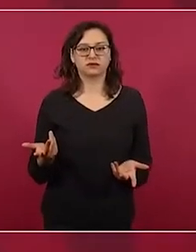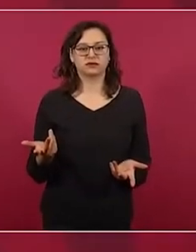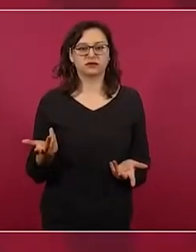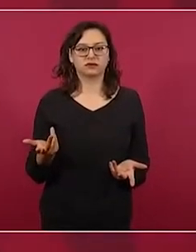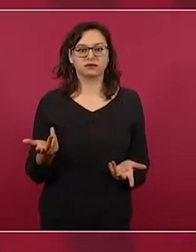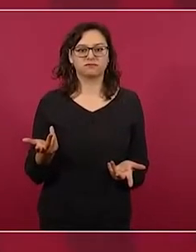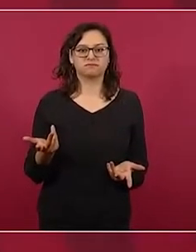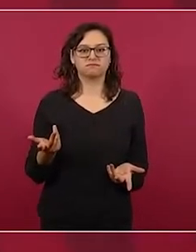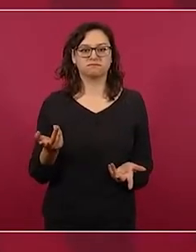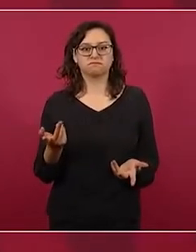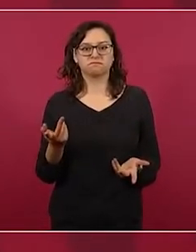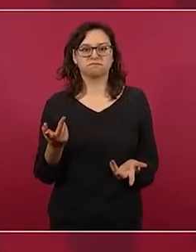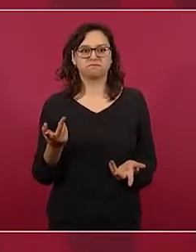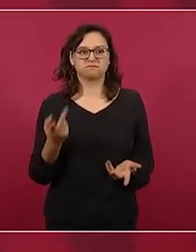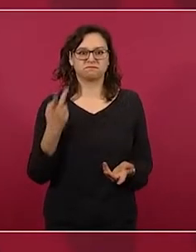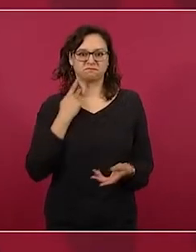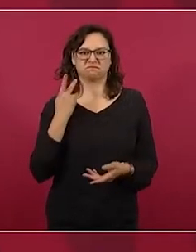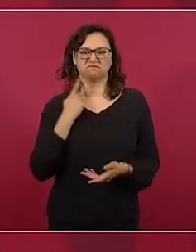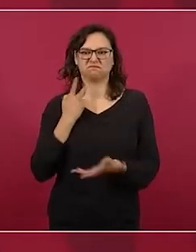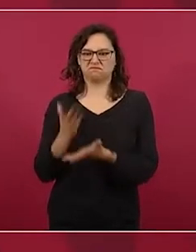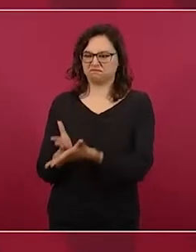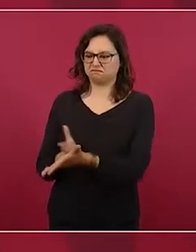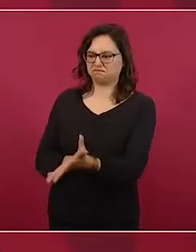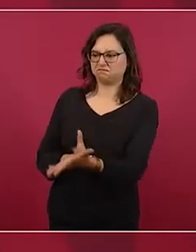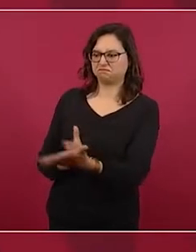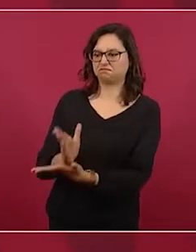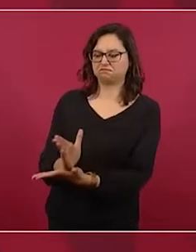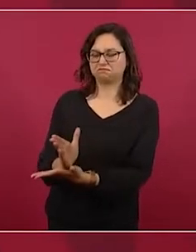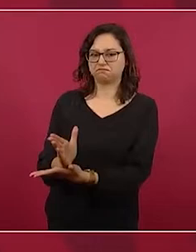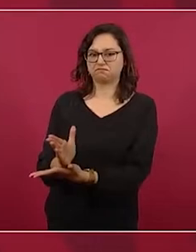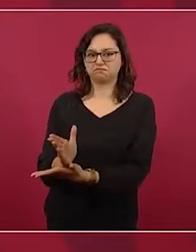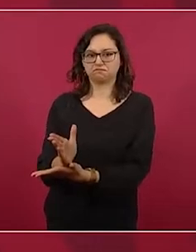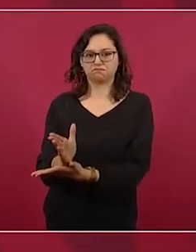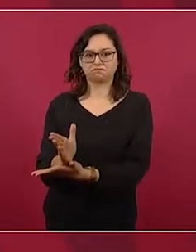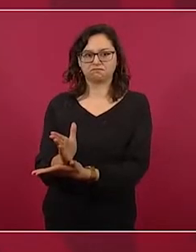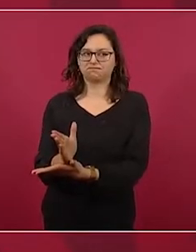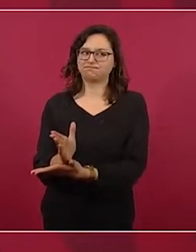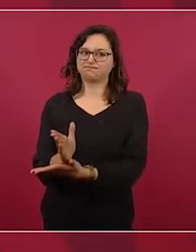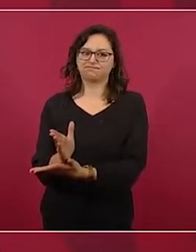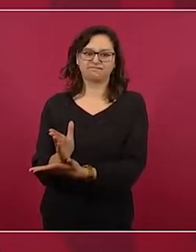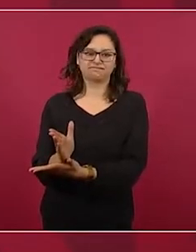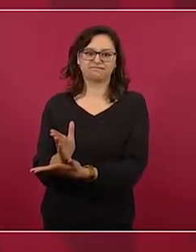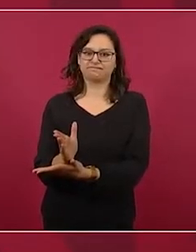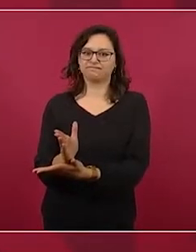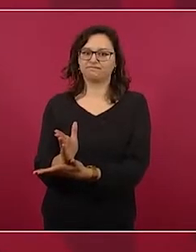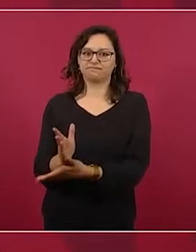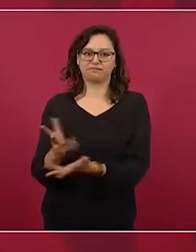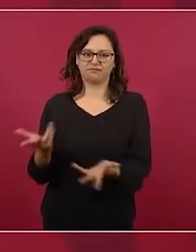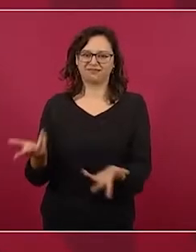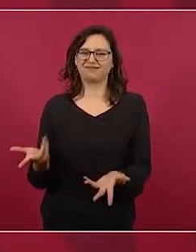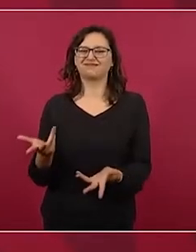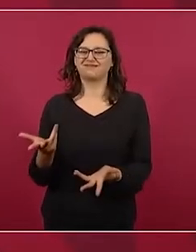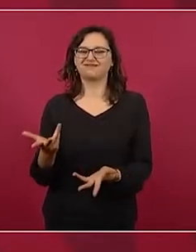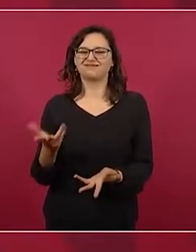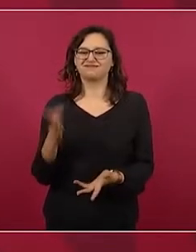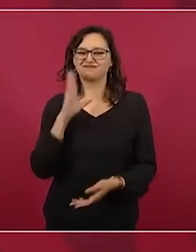Esa política, esa actuación, produce una mancha